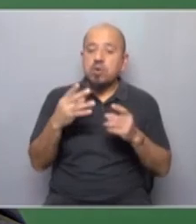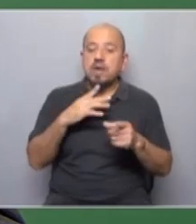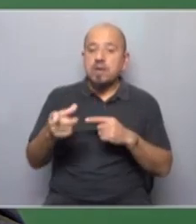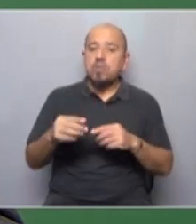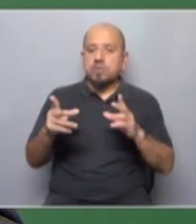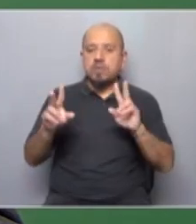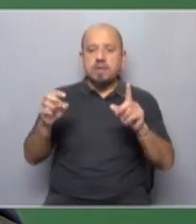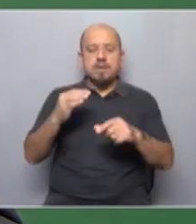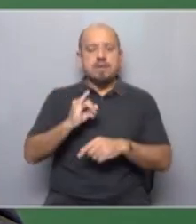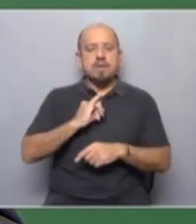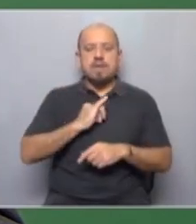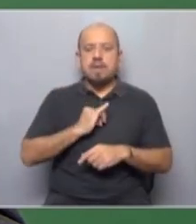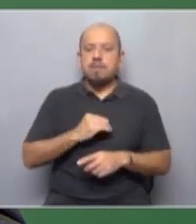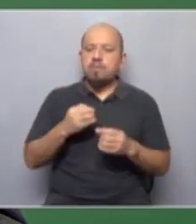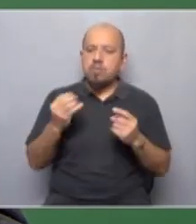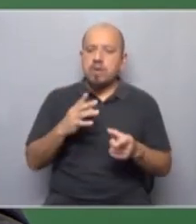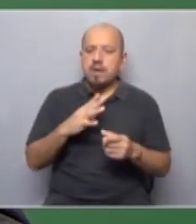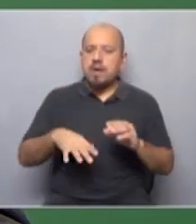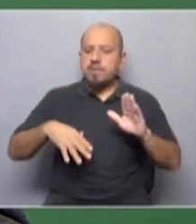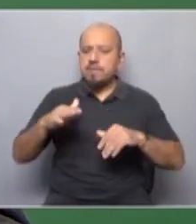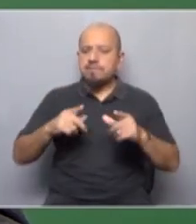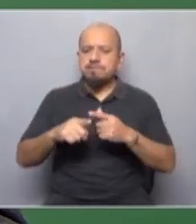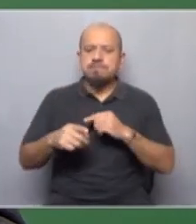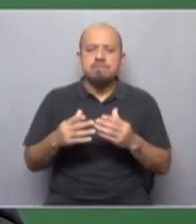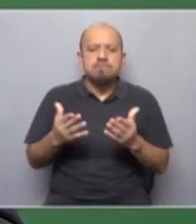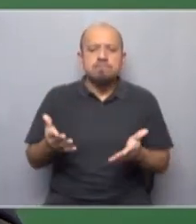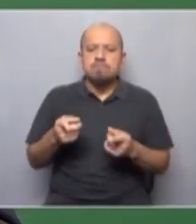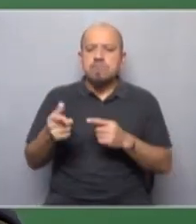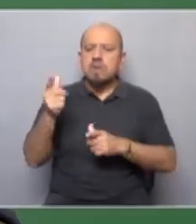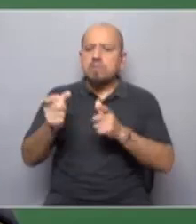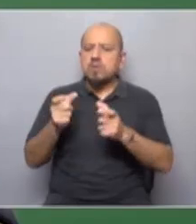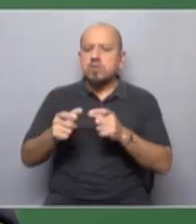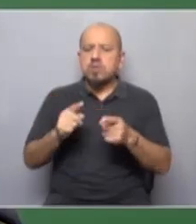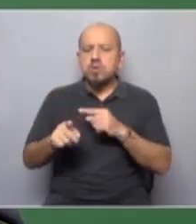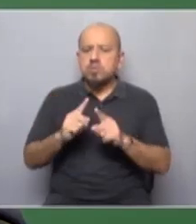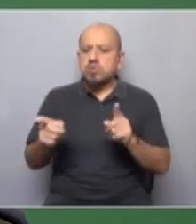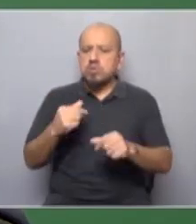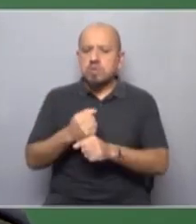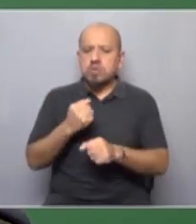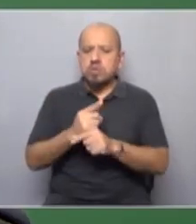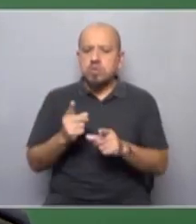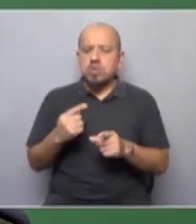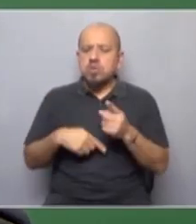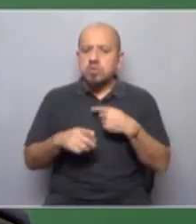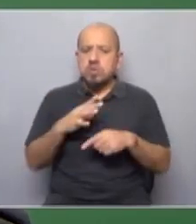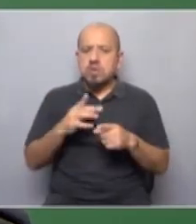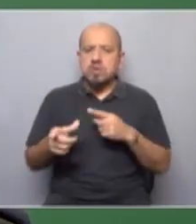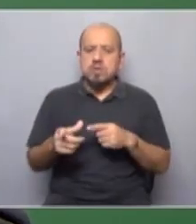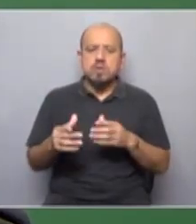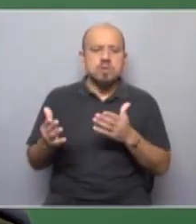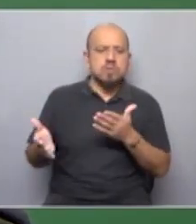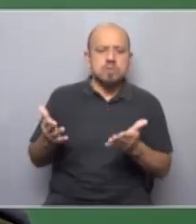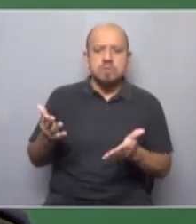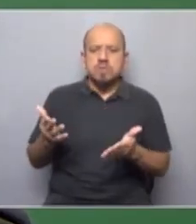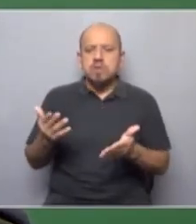disputa de identidad porque en muchos casos se trata de ubicar a esas personas como si no fueran trabajadores entonces aparecen esos términos de